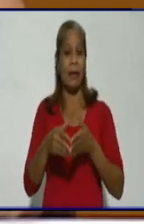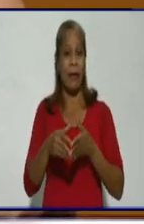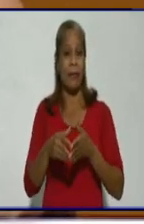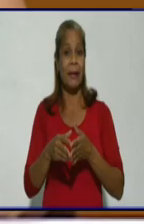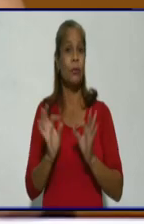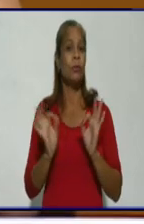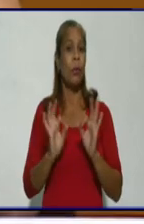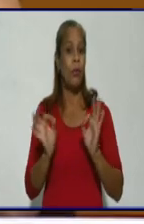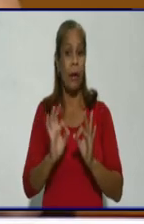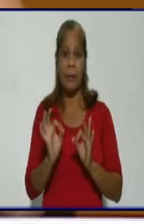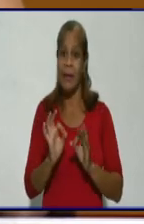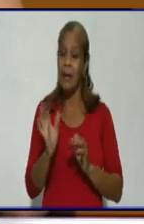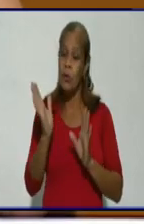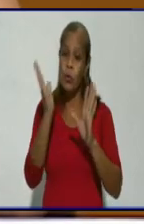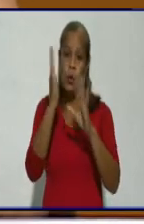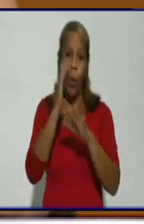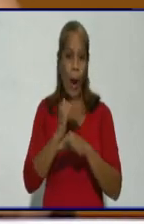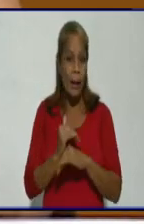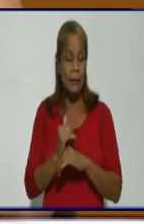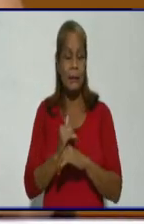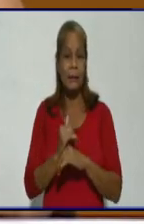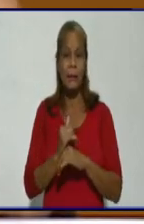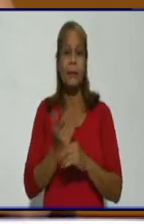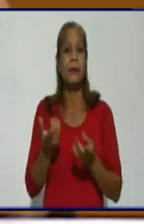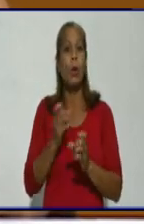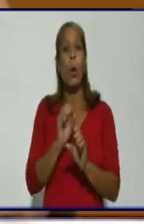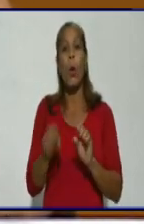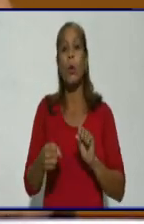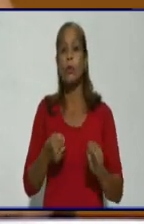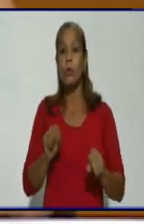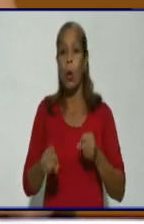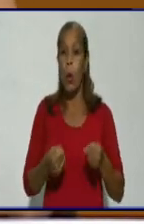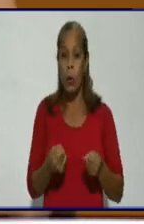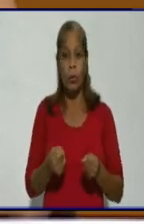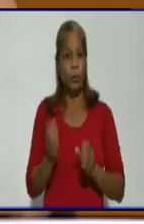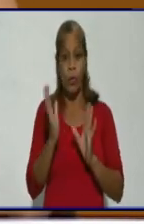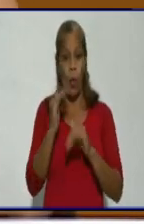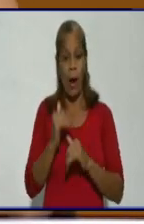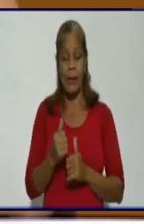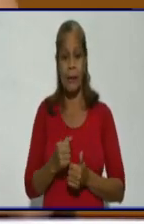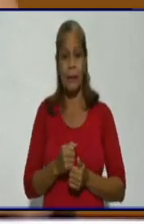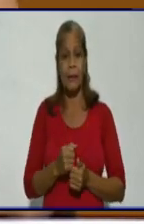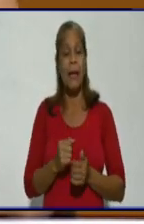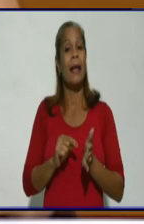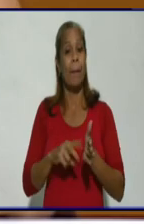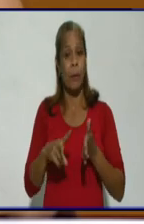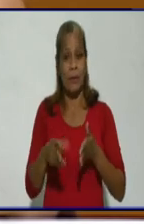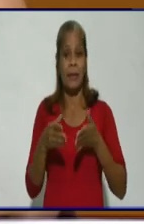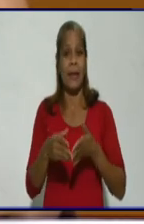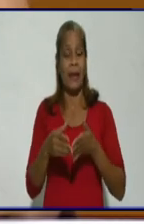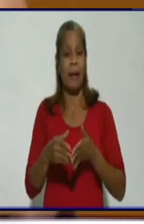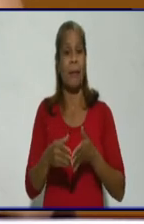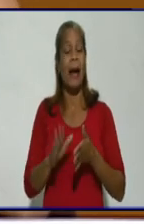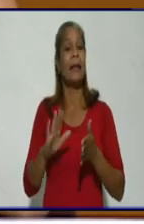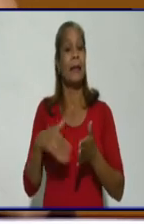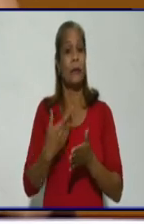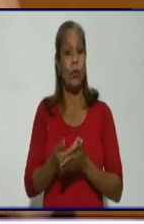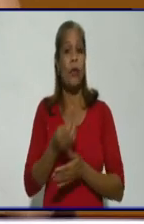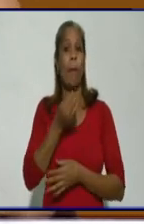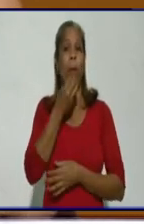tenemos controlada la situación epidemiológica en la provincia, de que existe un control y la tendencia